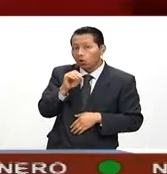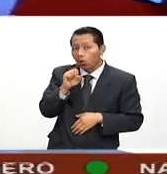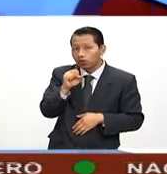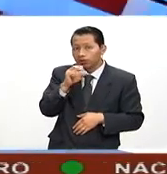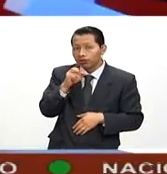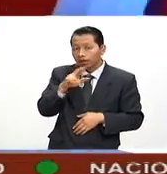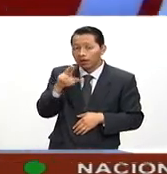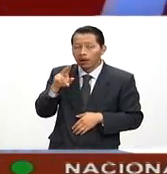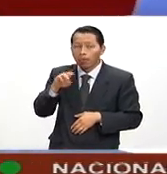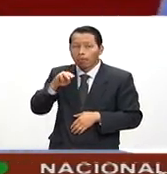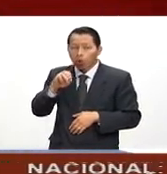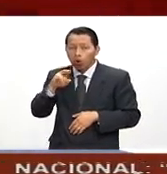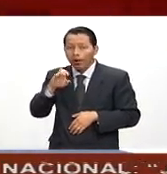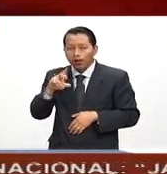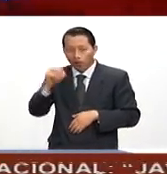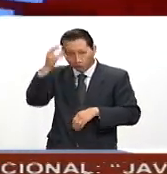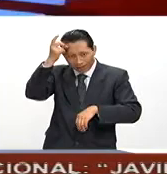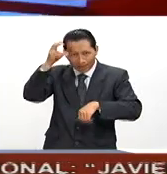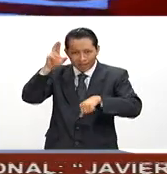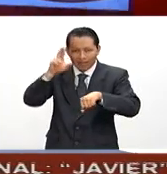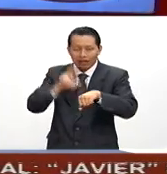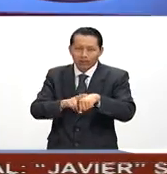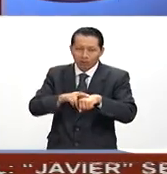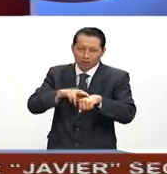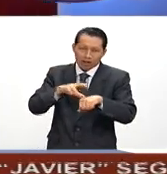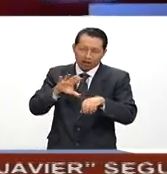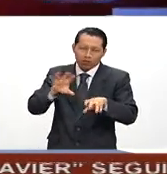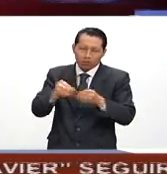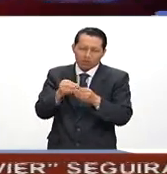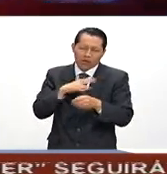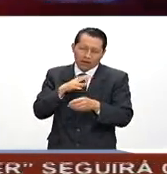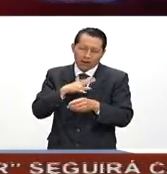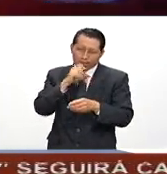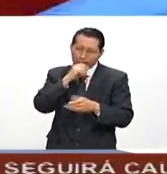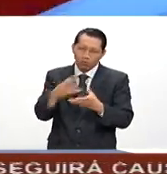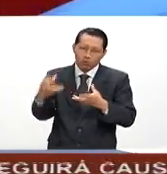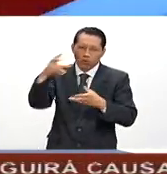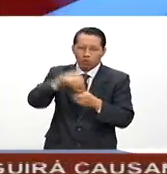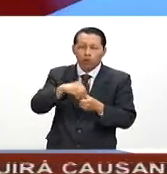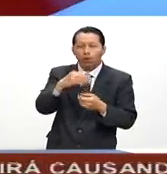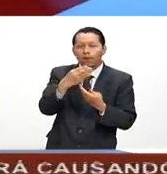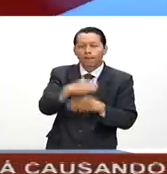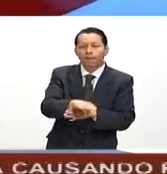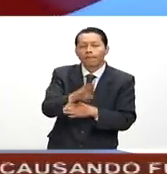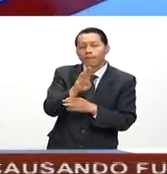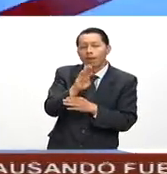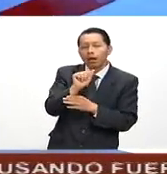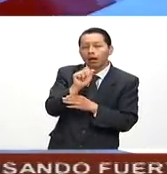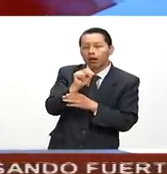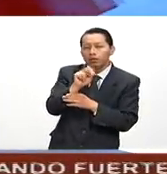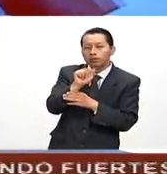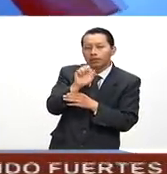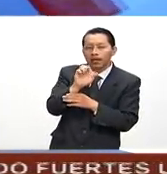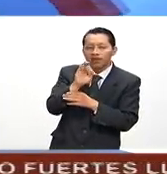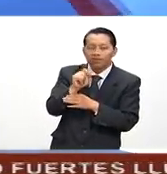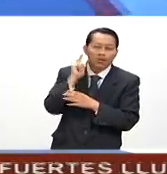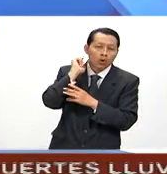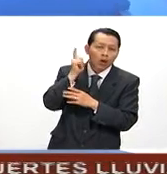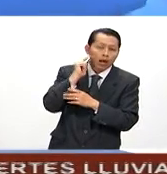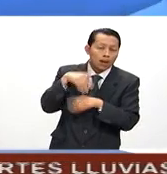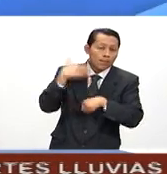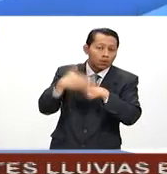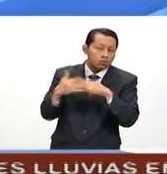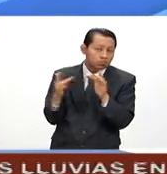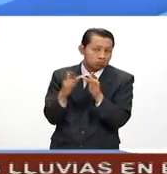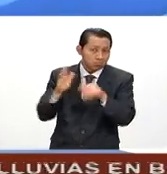de Inclusión Financiera de Bansefi. Gracias por estar con nosotros, ojalá tengamos más comunicación justamente para